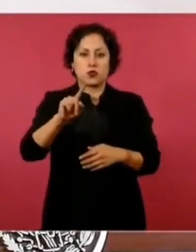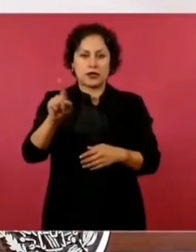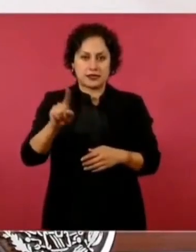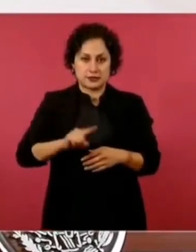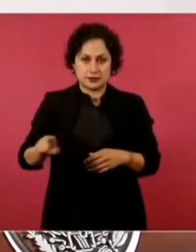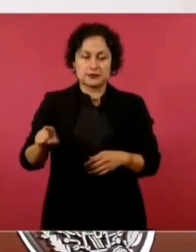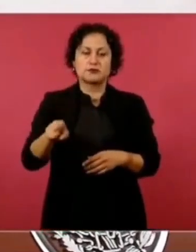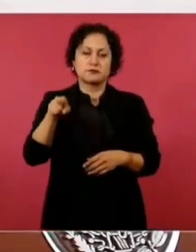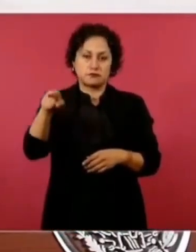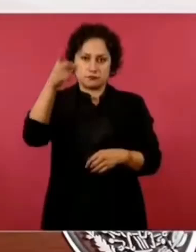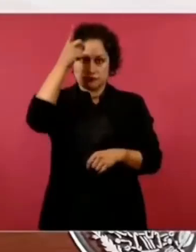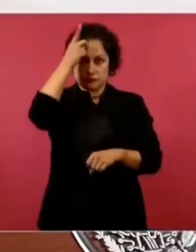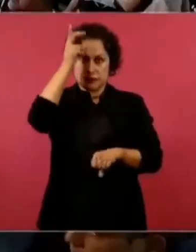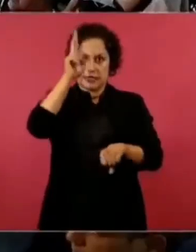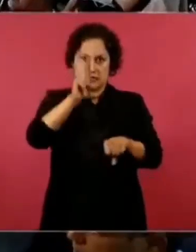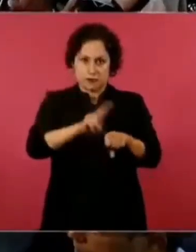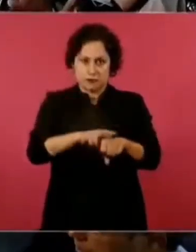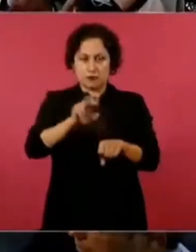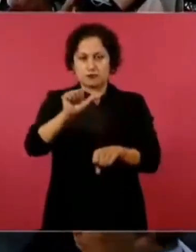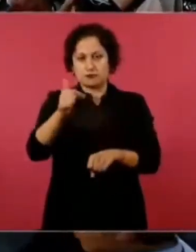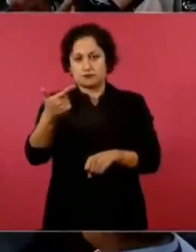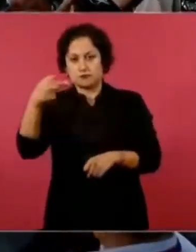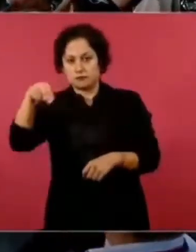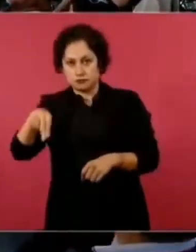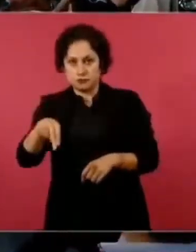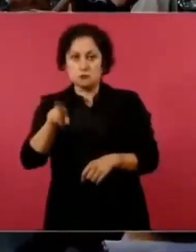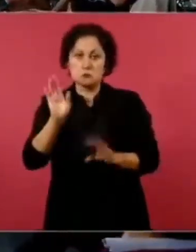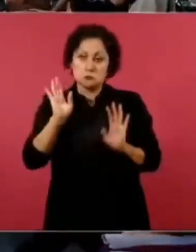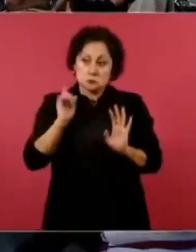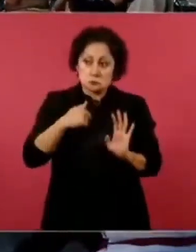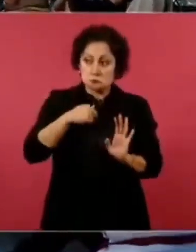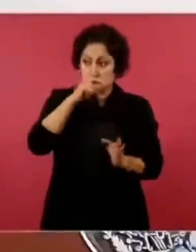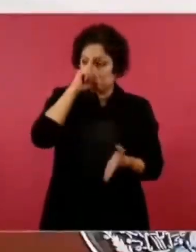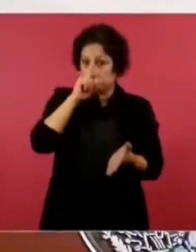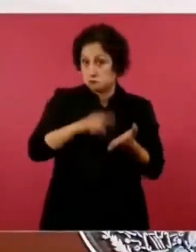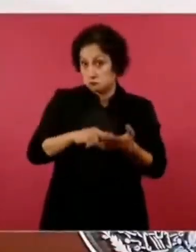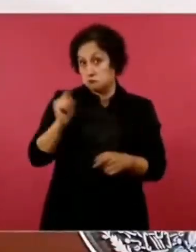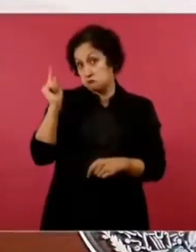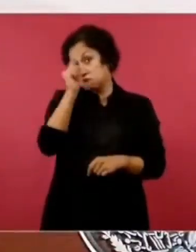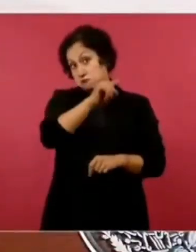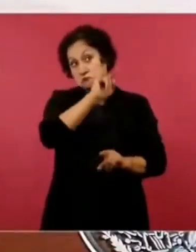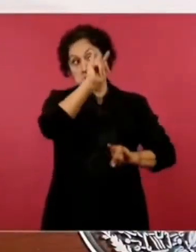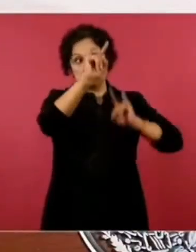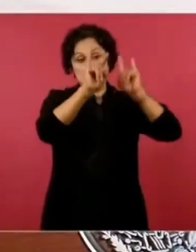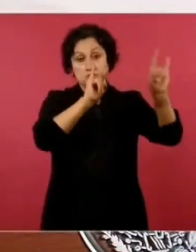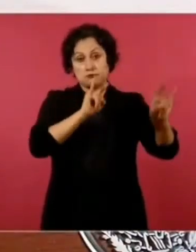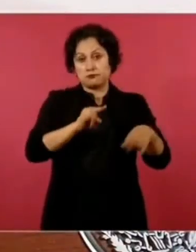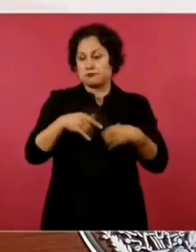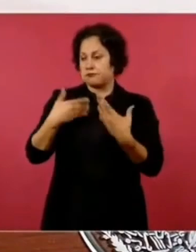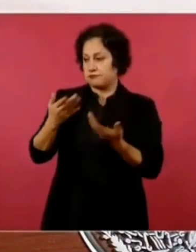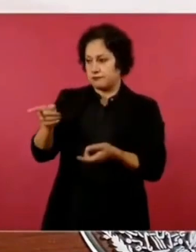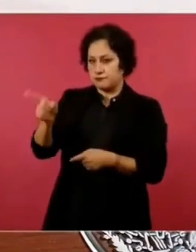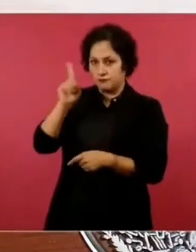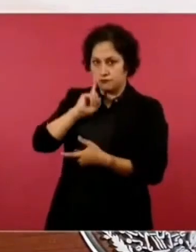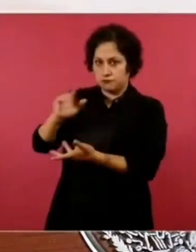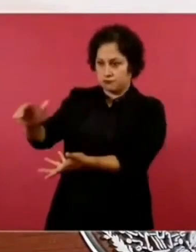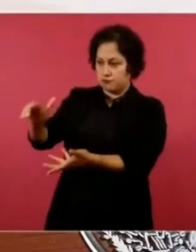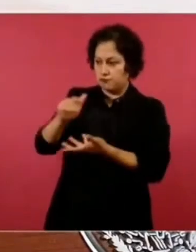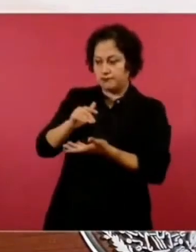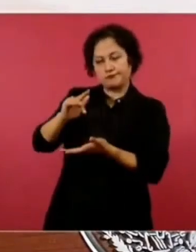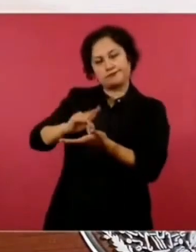hacerse y agradecerle la confianza de enviarnos